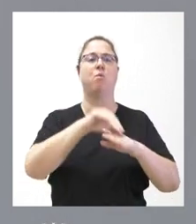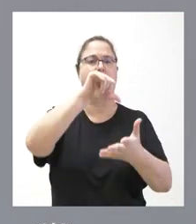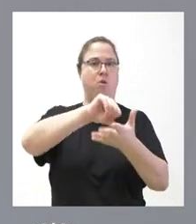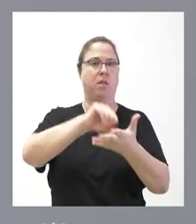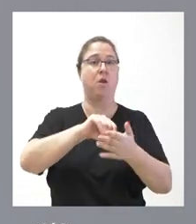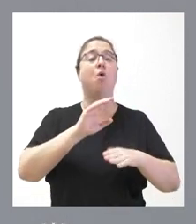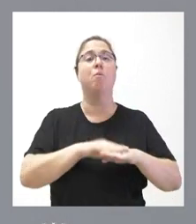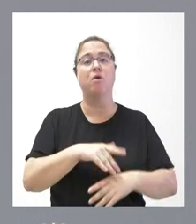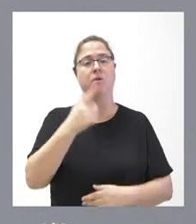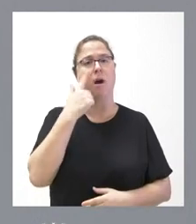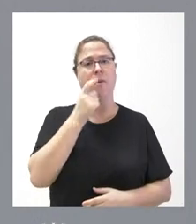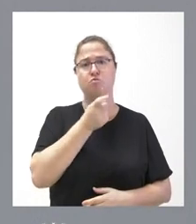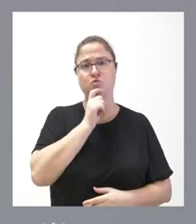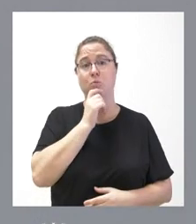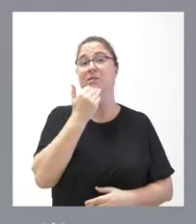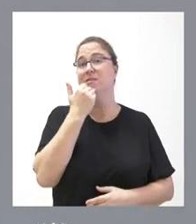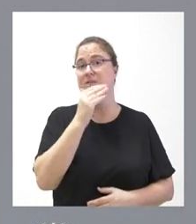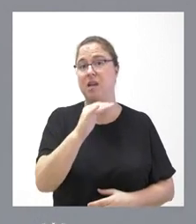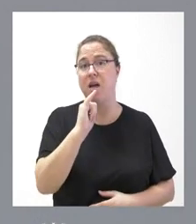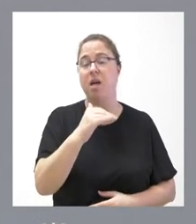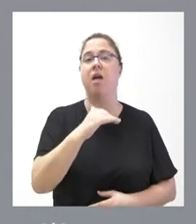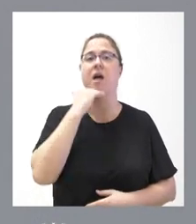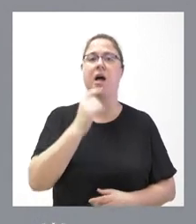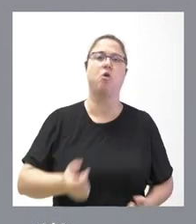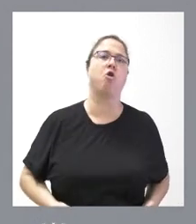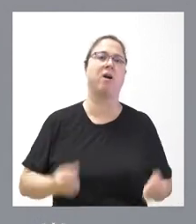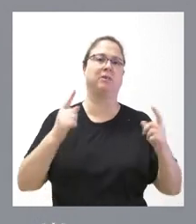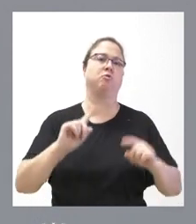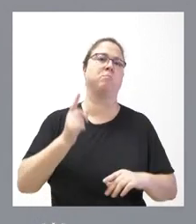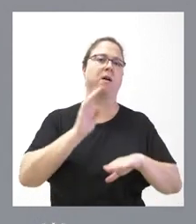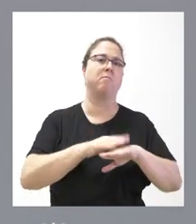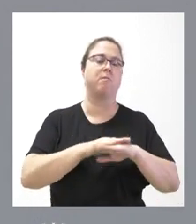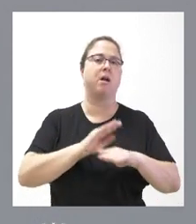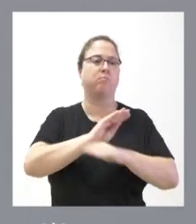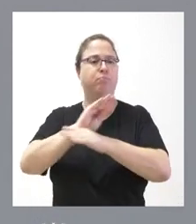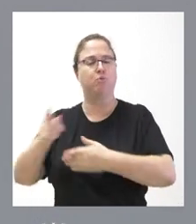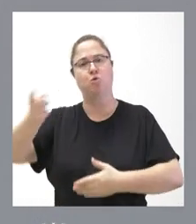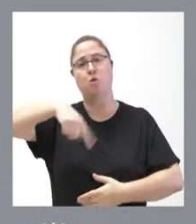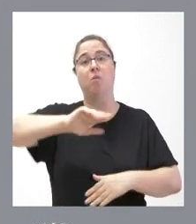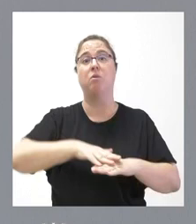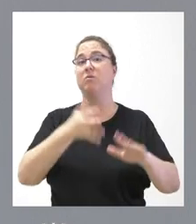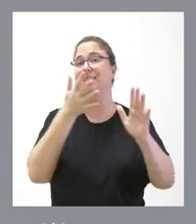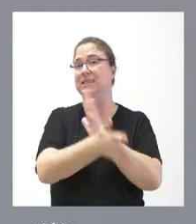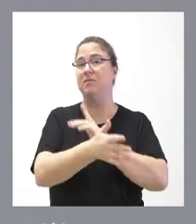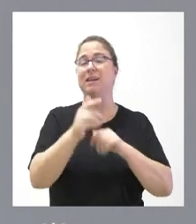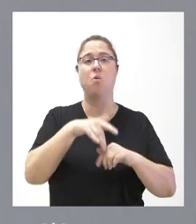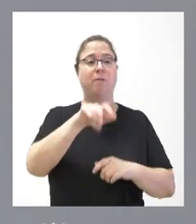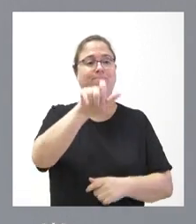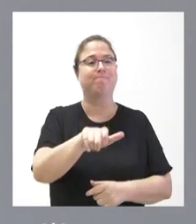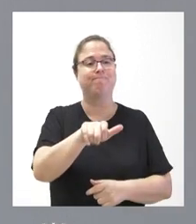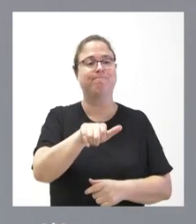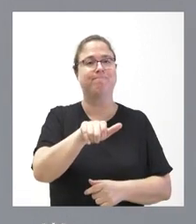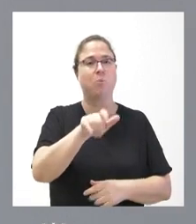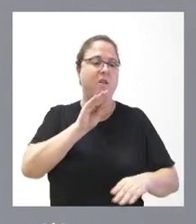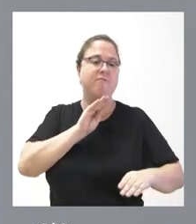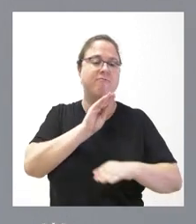veremos en qué medida hubiera, los hay, algún mayor coste que poder abordar entre todos, porque habrá que suponer, a su vez, que una parte del mismo sea